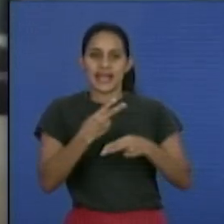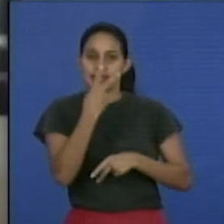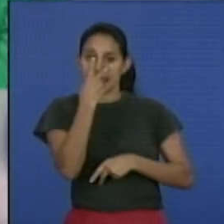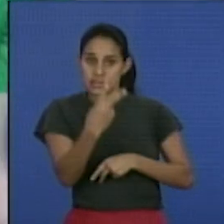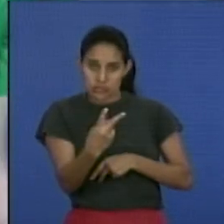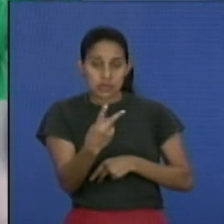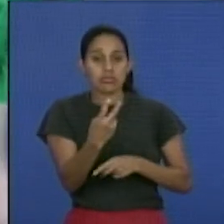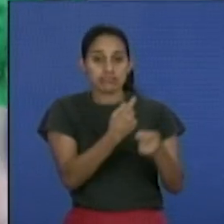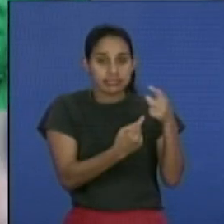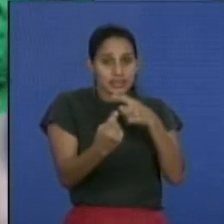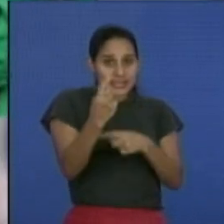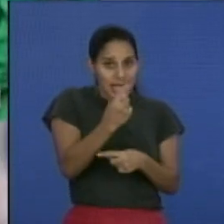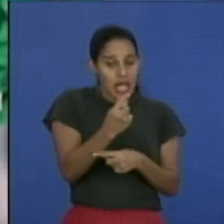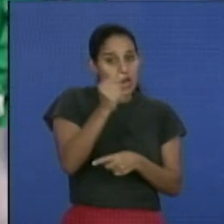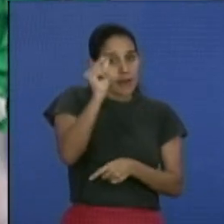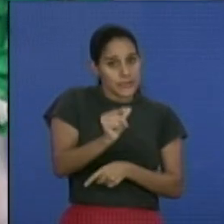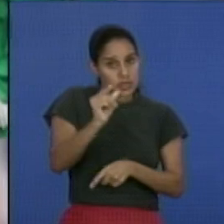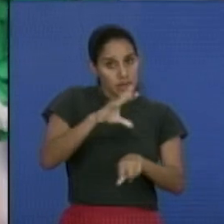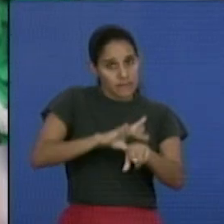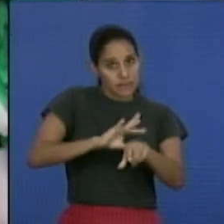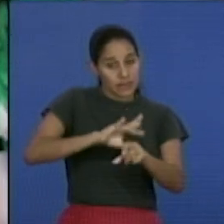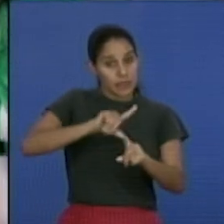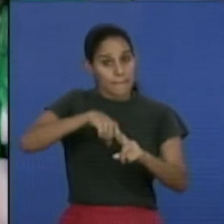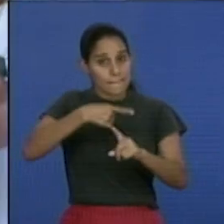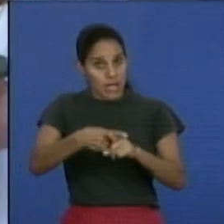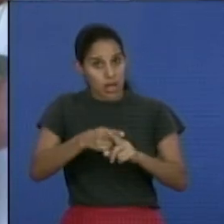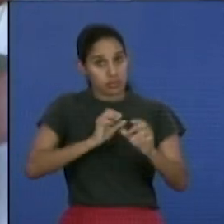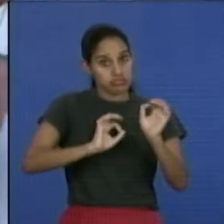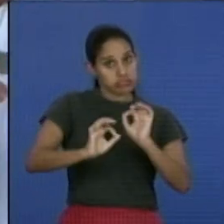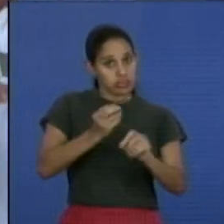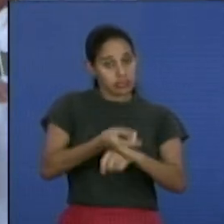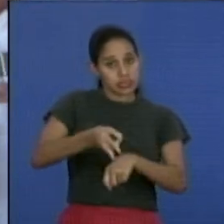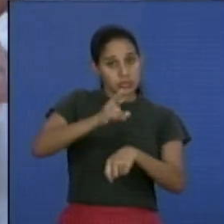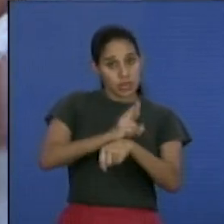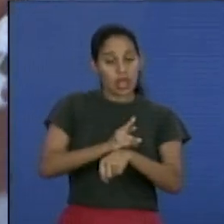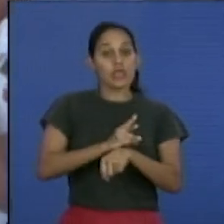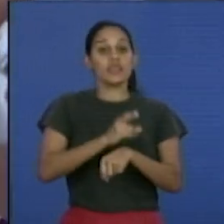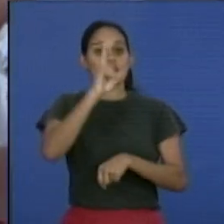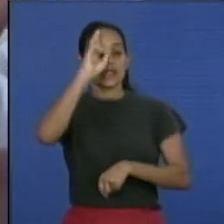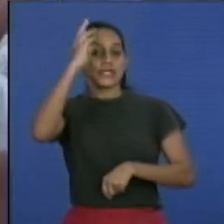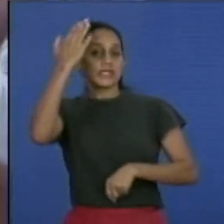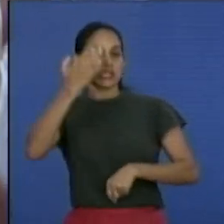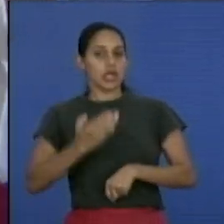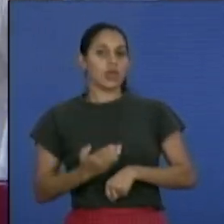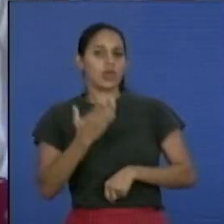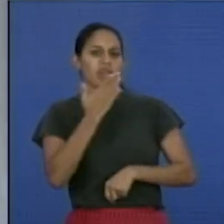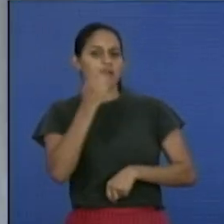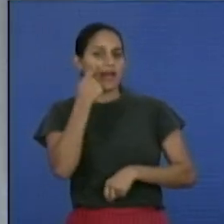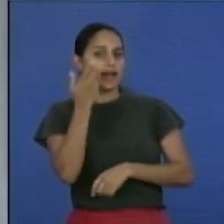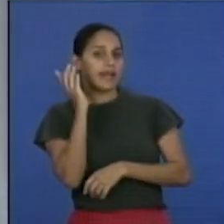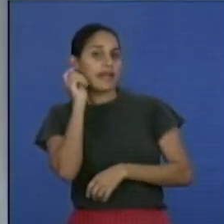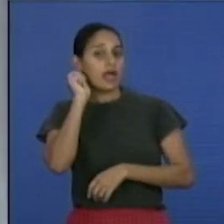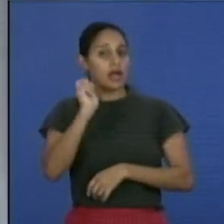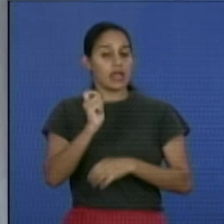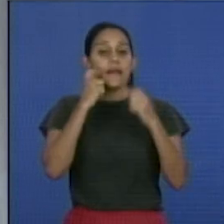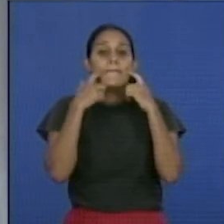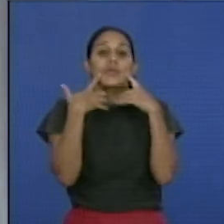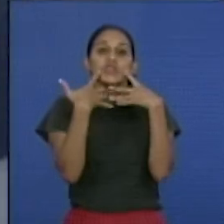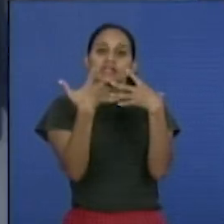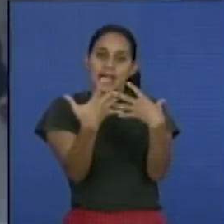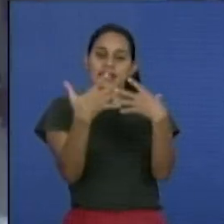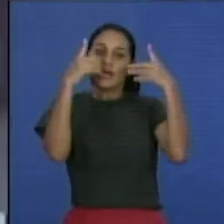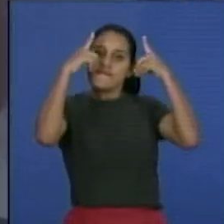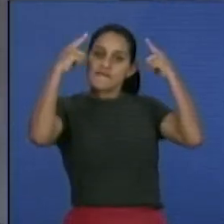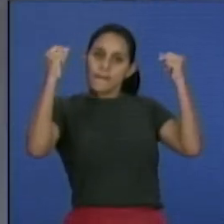pacientes, también es un importante promotor de salud. Para Liosca Asensio, además de esto, la importancia de su trabajo como